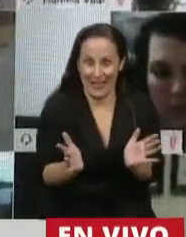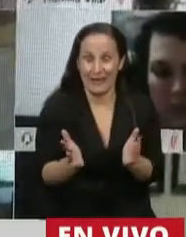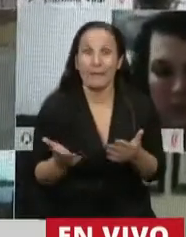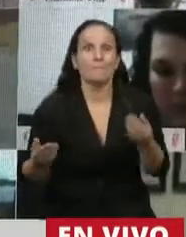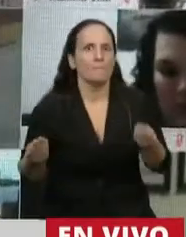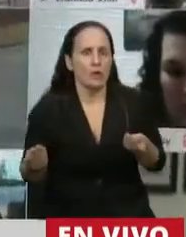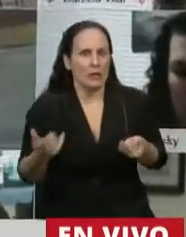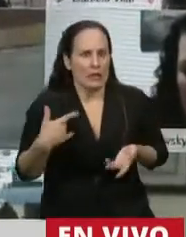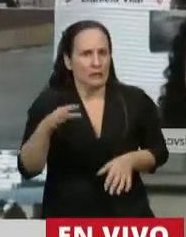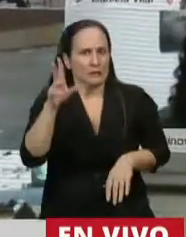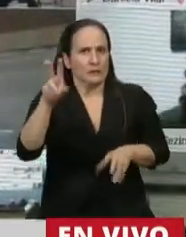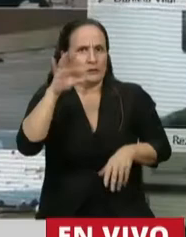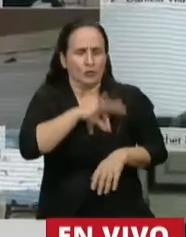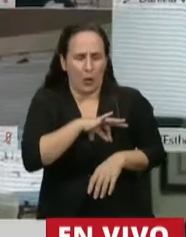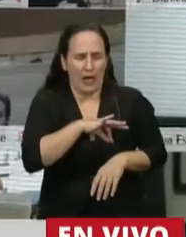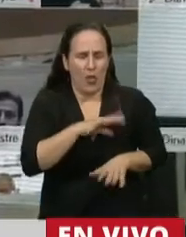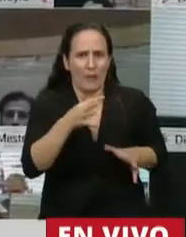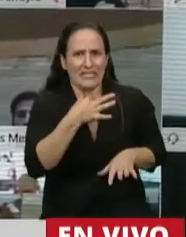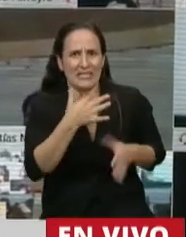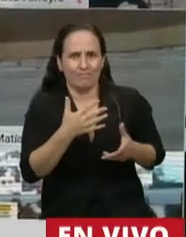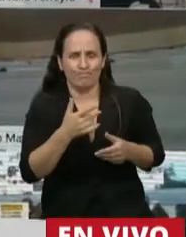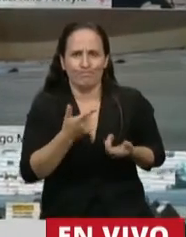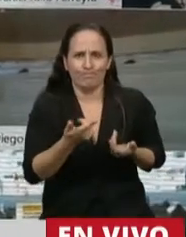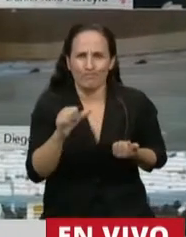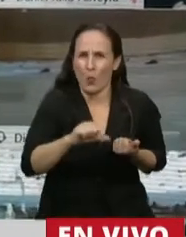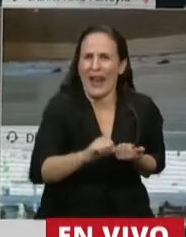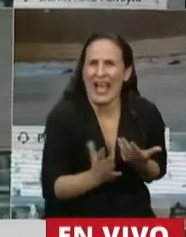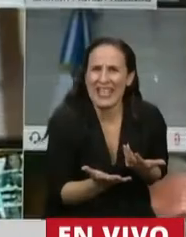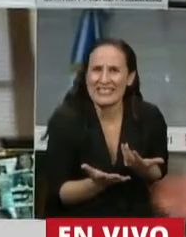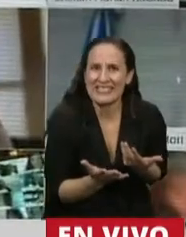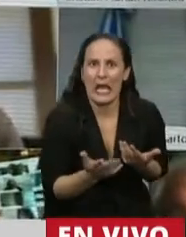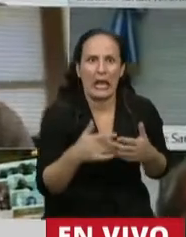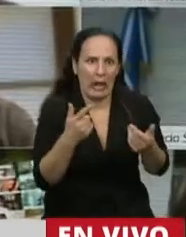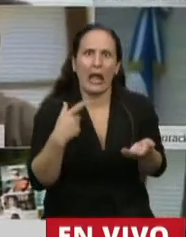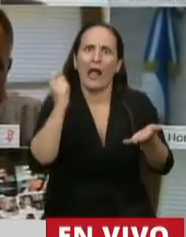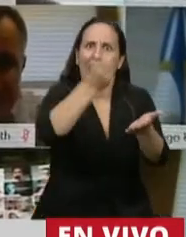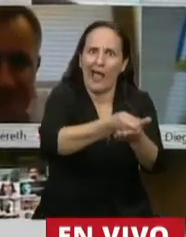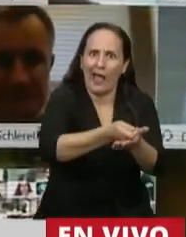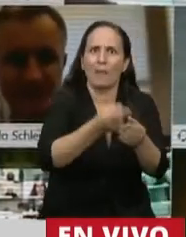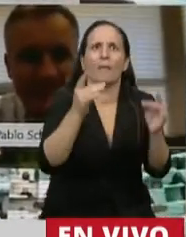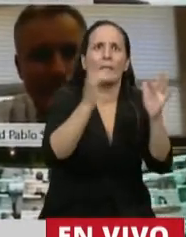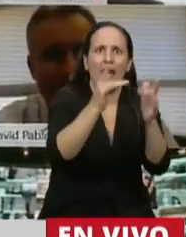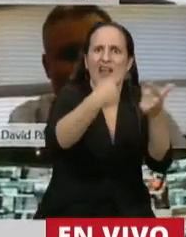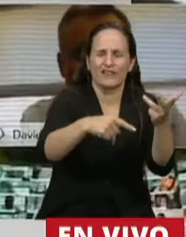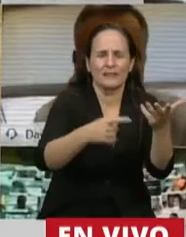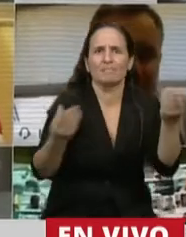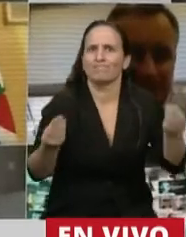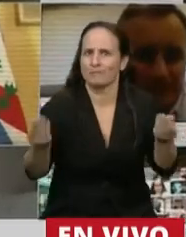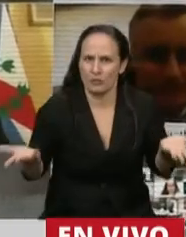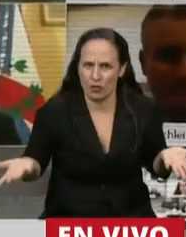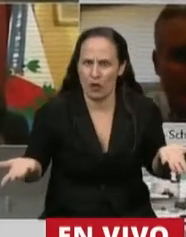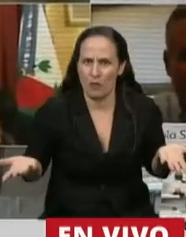que van a tener que invertir parte de ese sueldo para poder hacer su trabajo. Me parece, y quiero anticipar, y así como